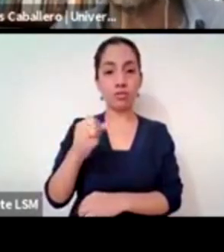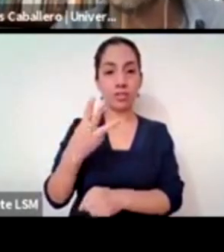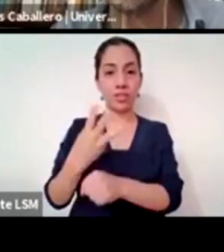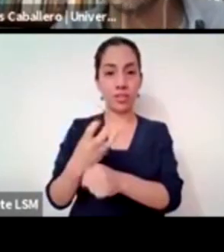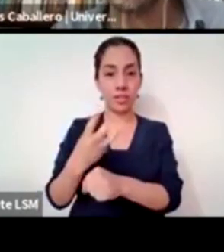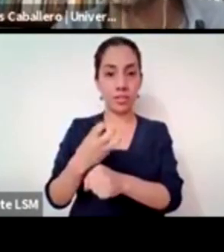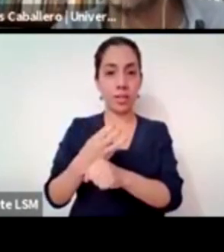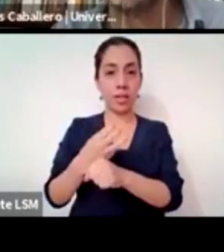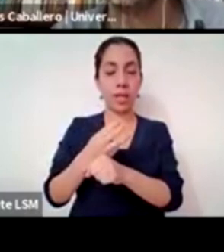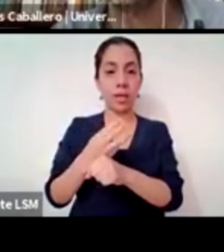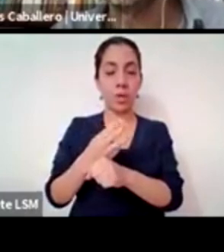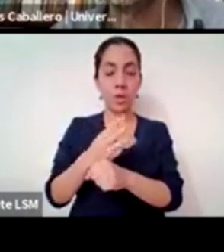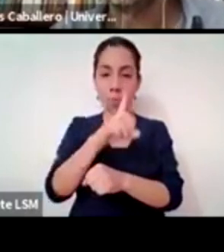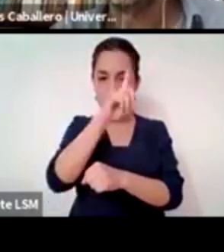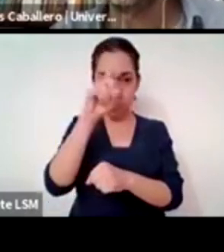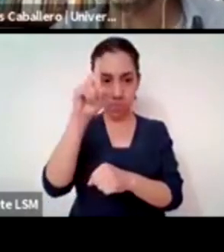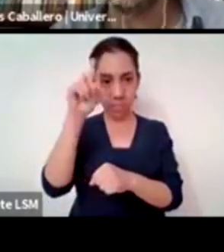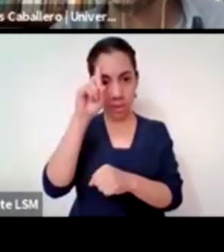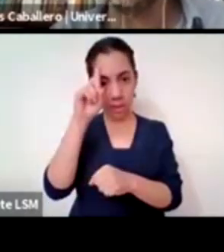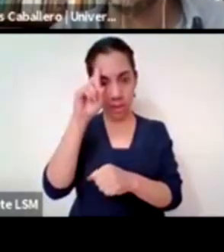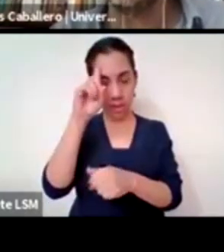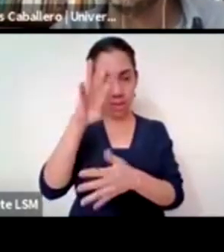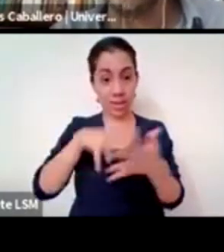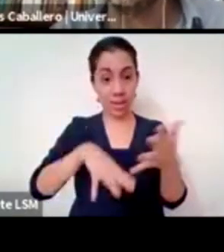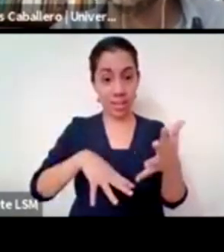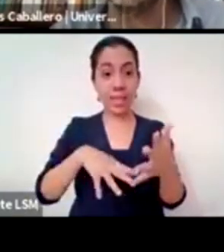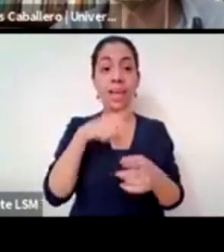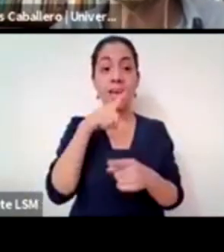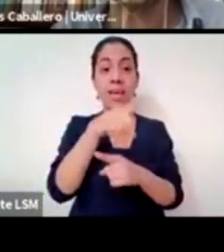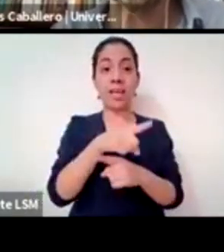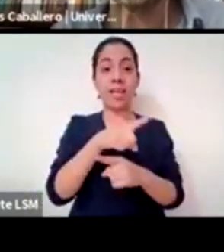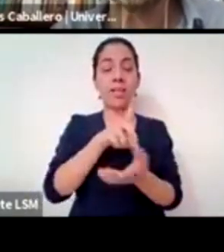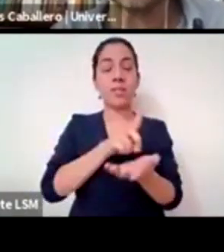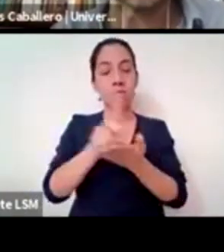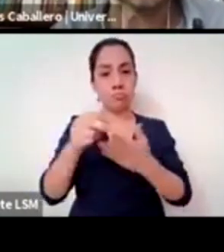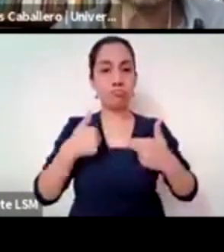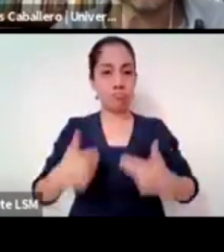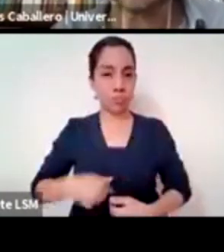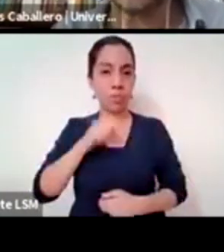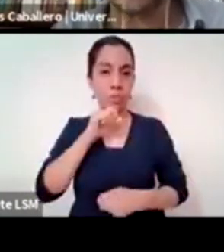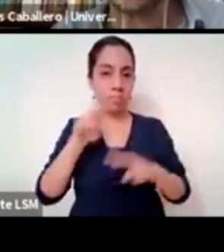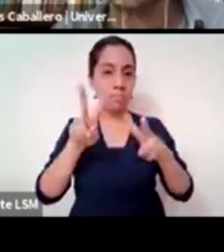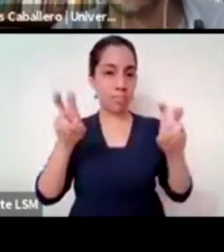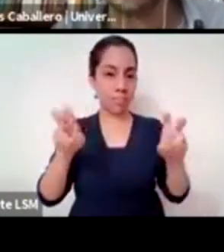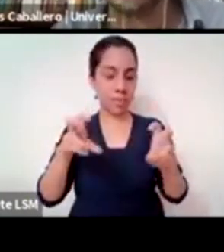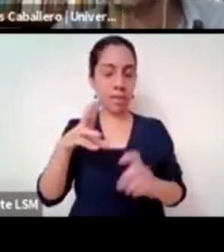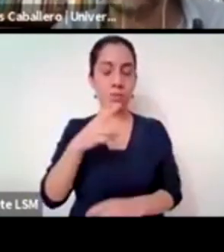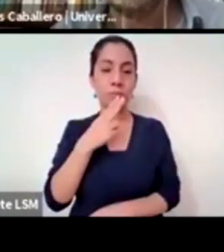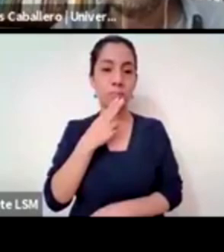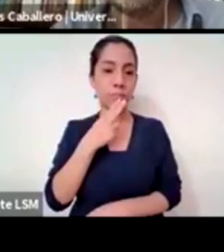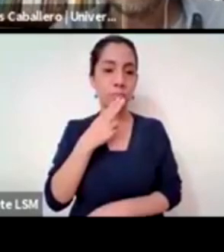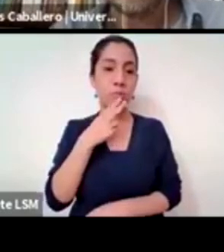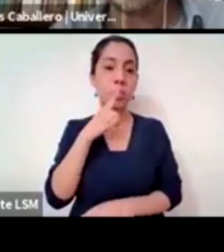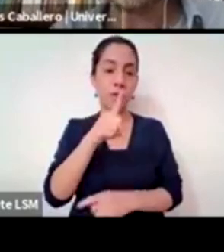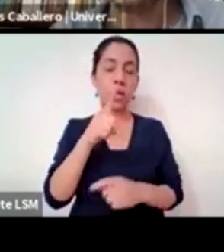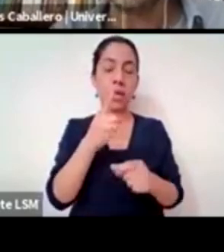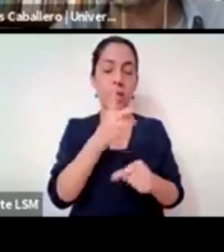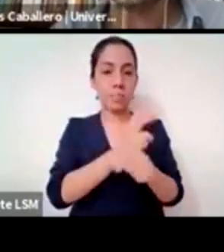especializada en derechos humanos y es profesor invitado en muchas universidades nacionales e internacionales